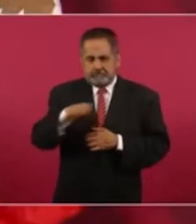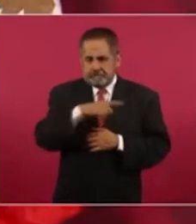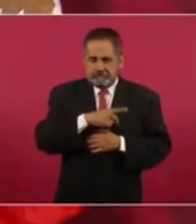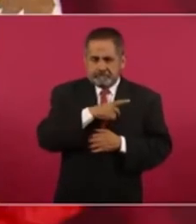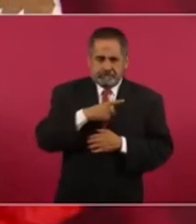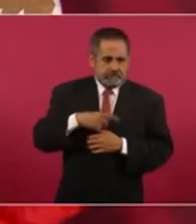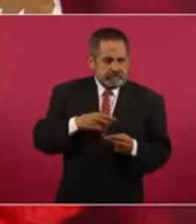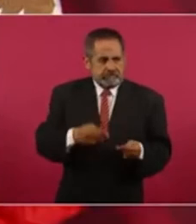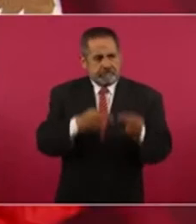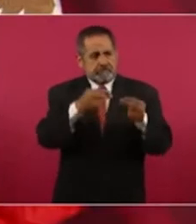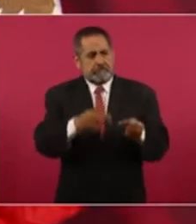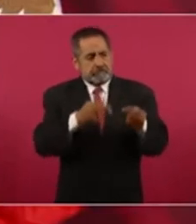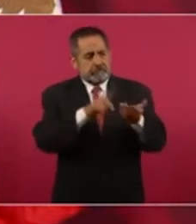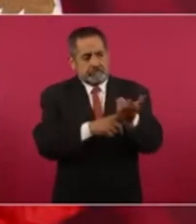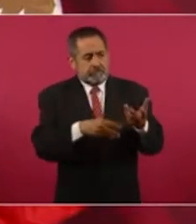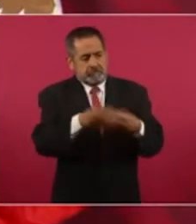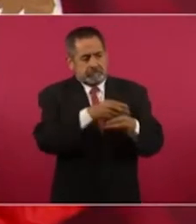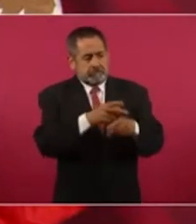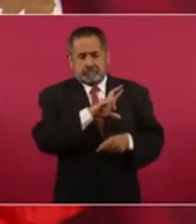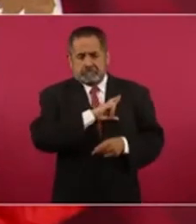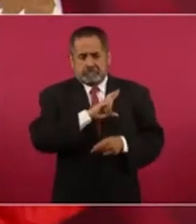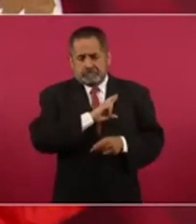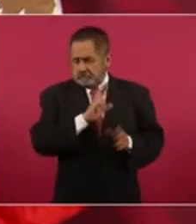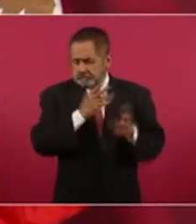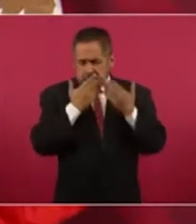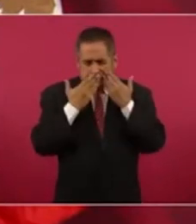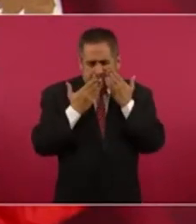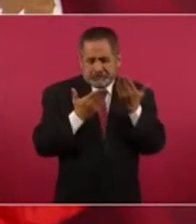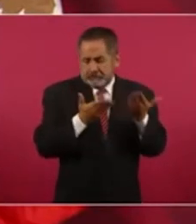negocios particulares